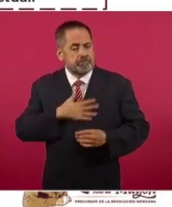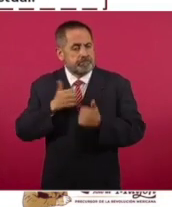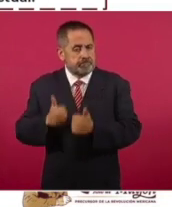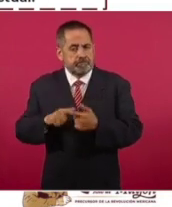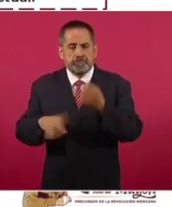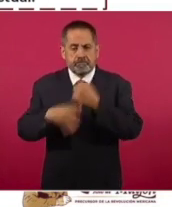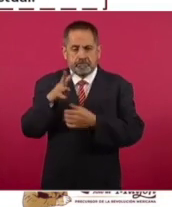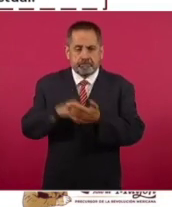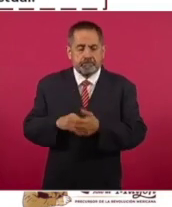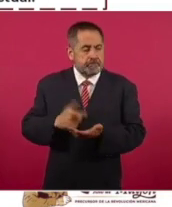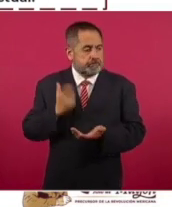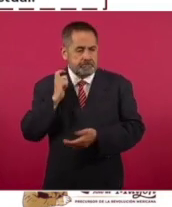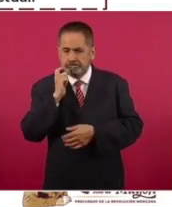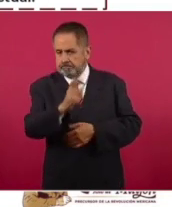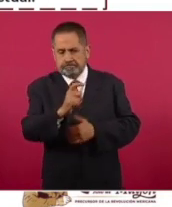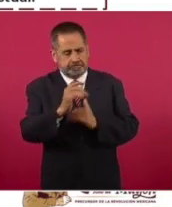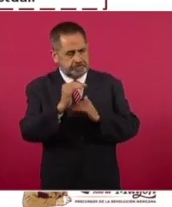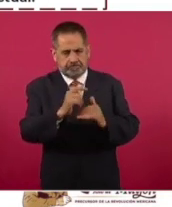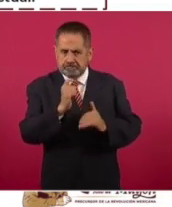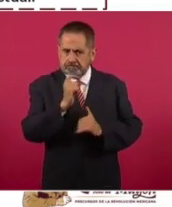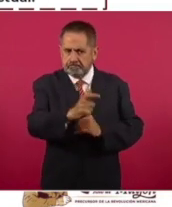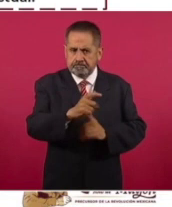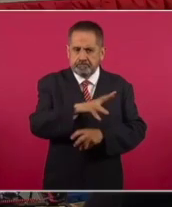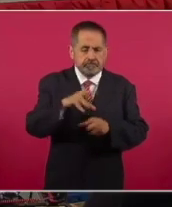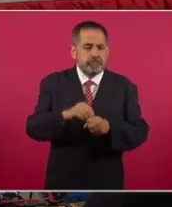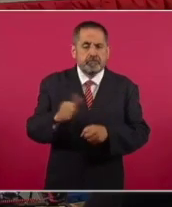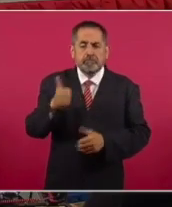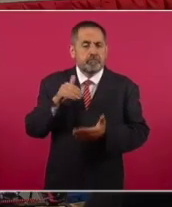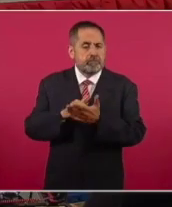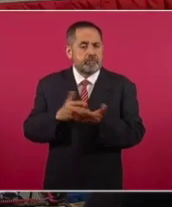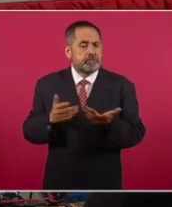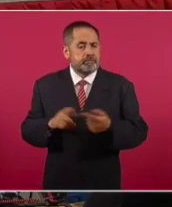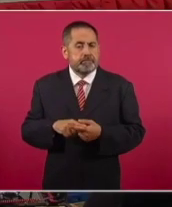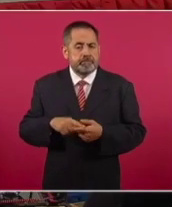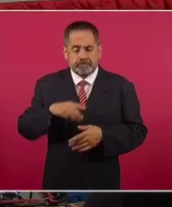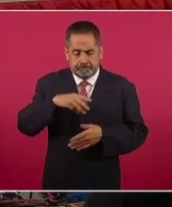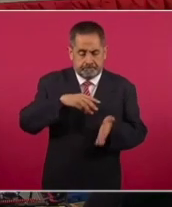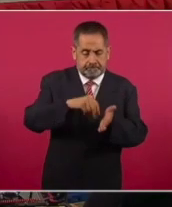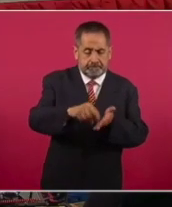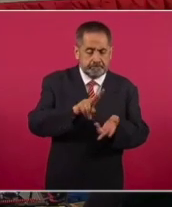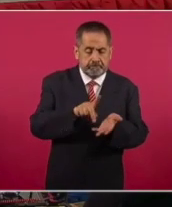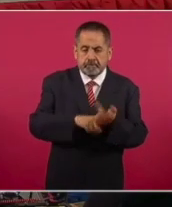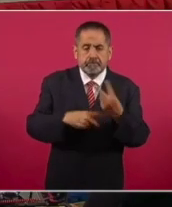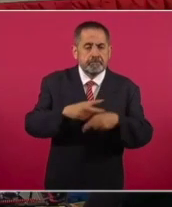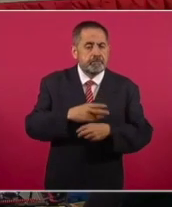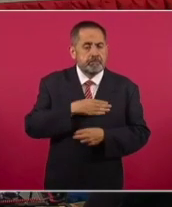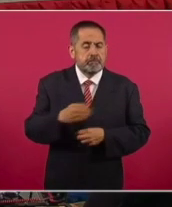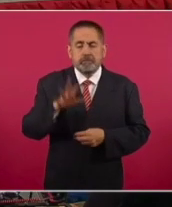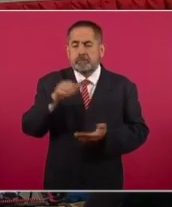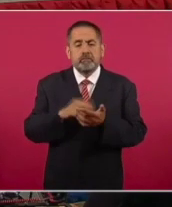precios de garantía a productos alimentarios básicos 11 mil, fertilizantes 5 mil 200,